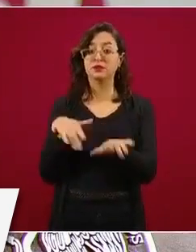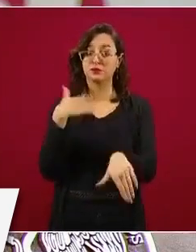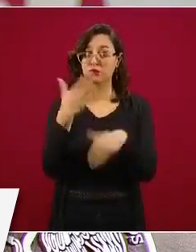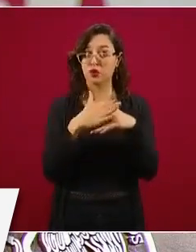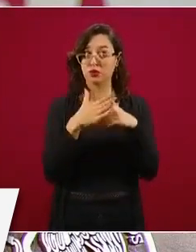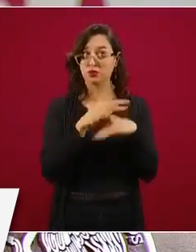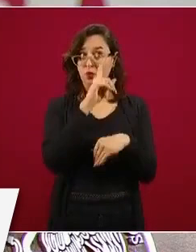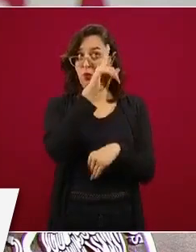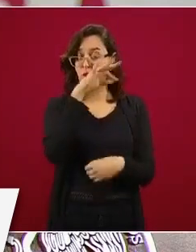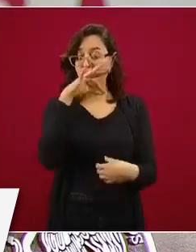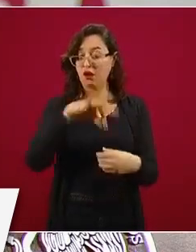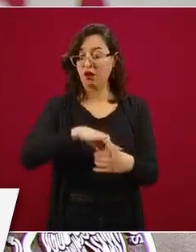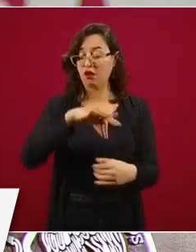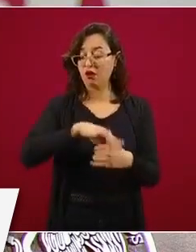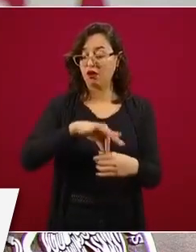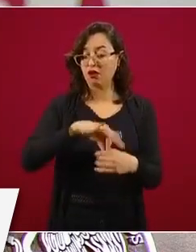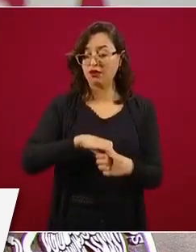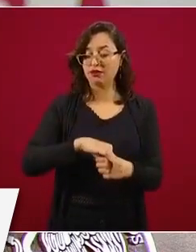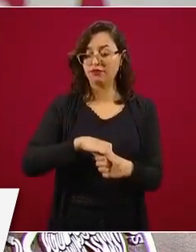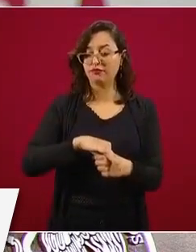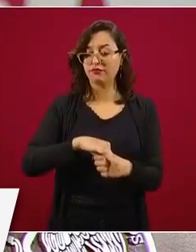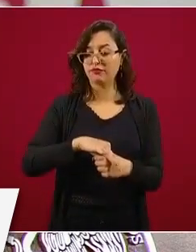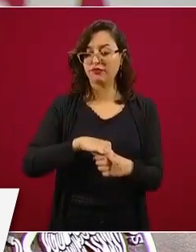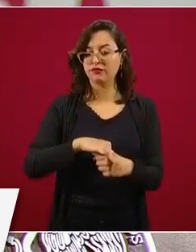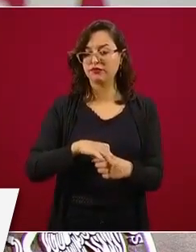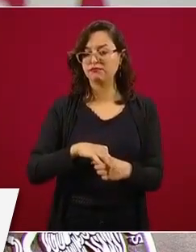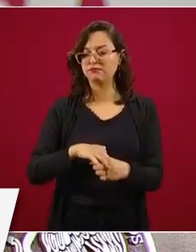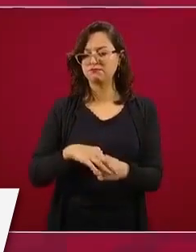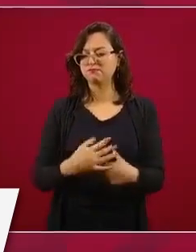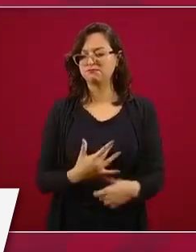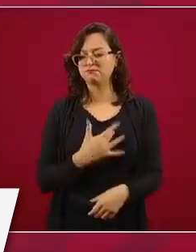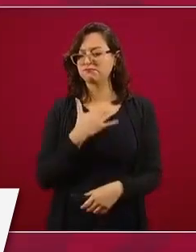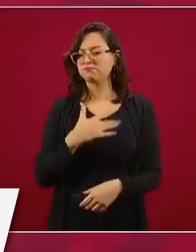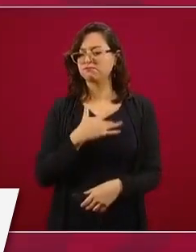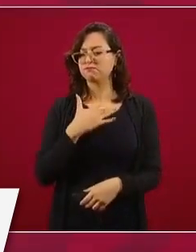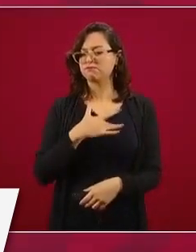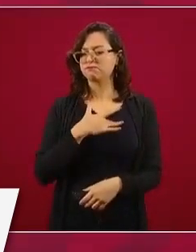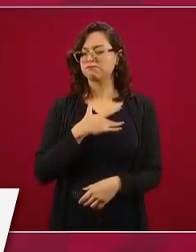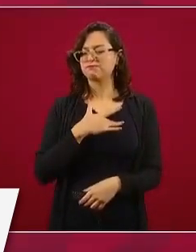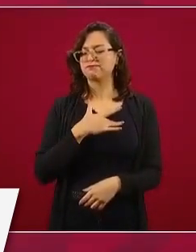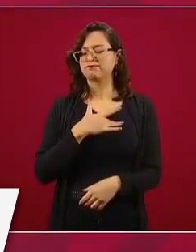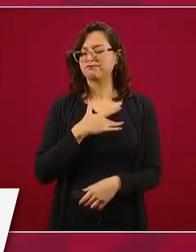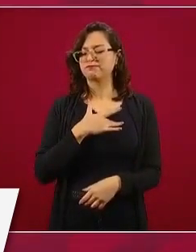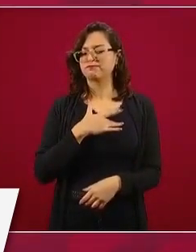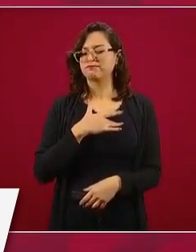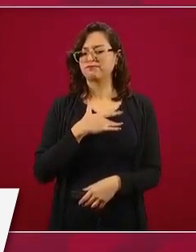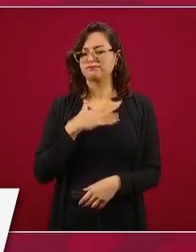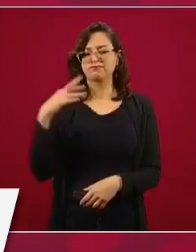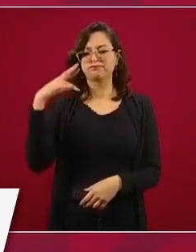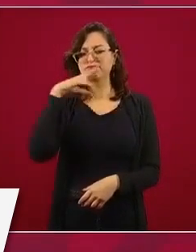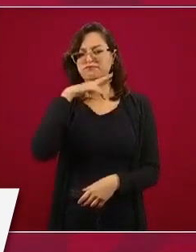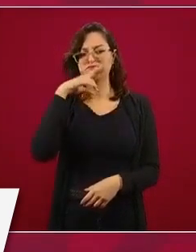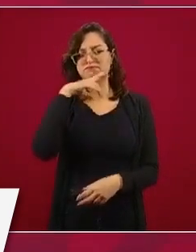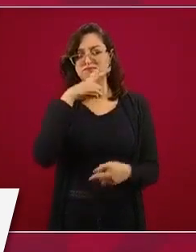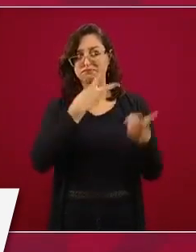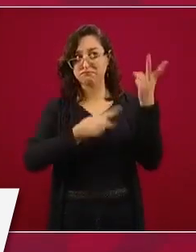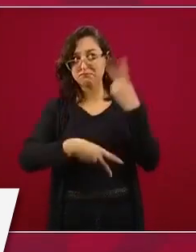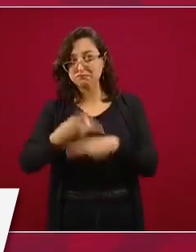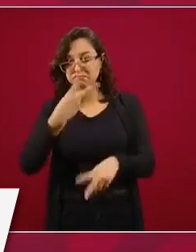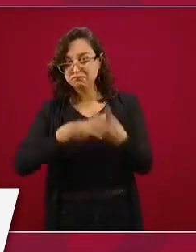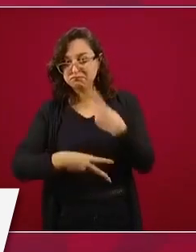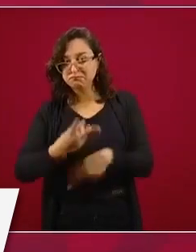no hay posibilidades